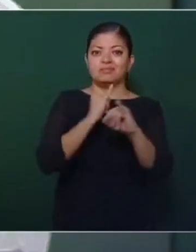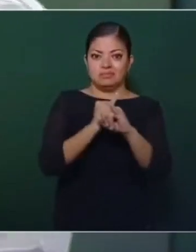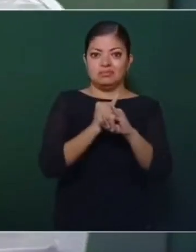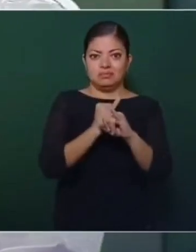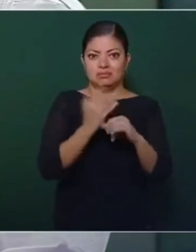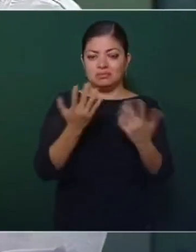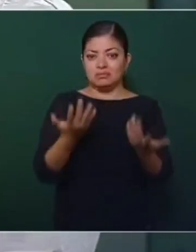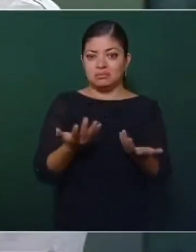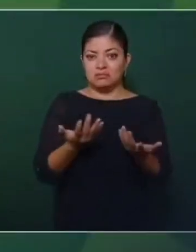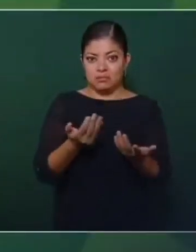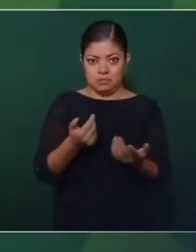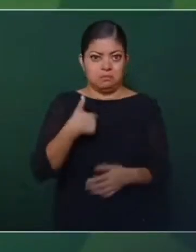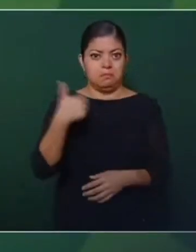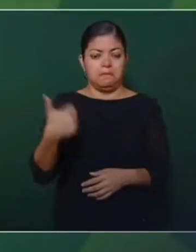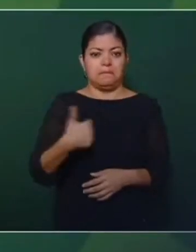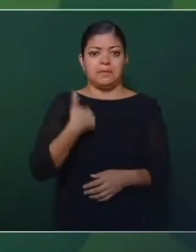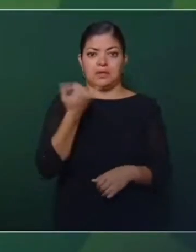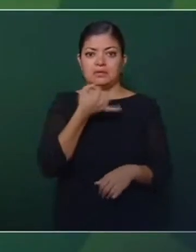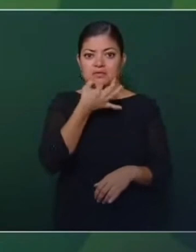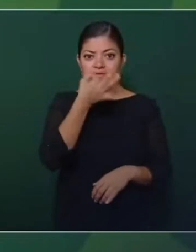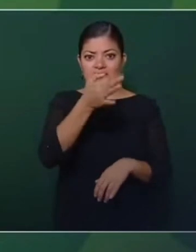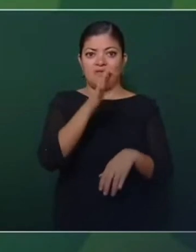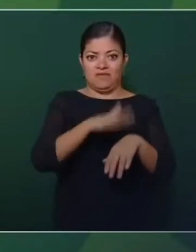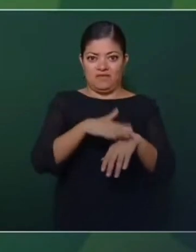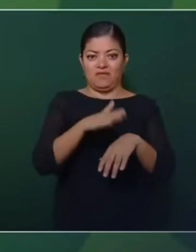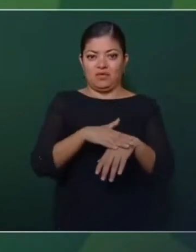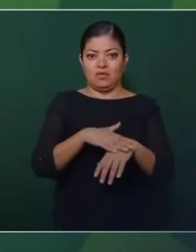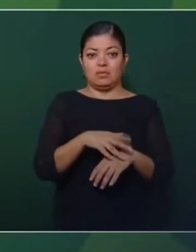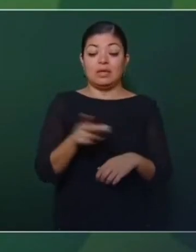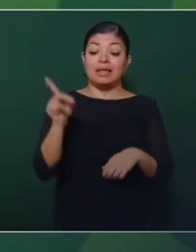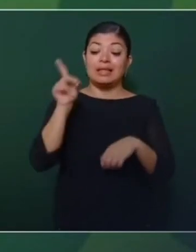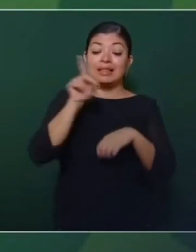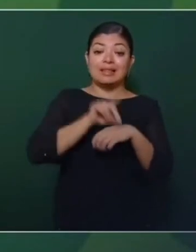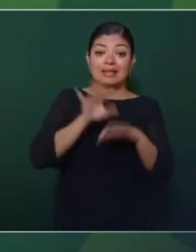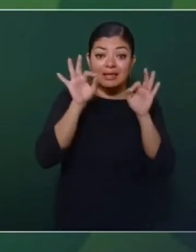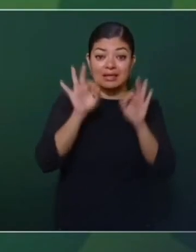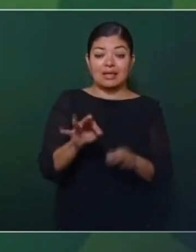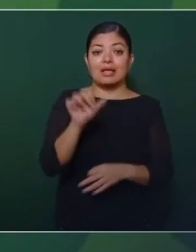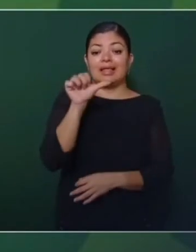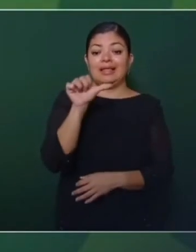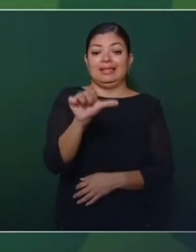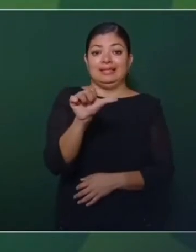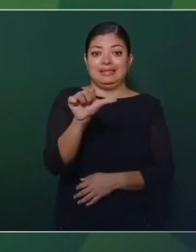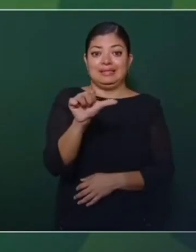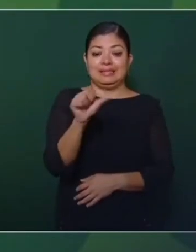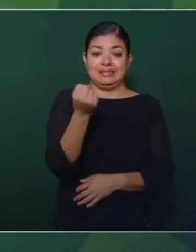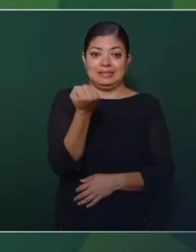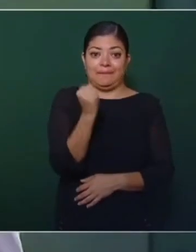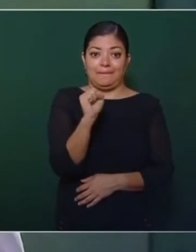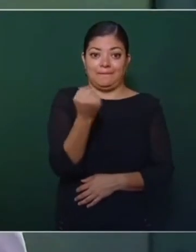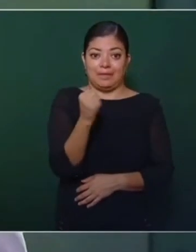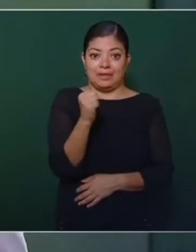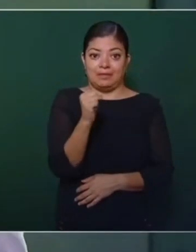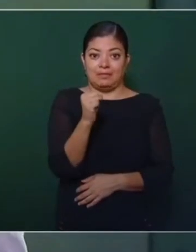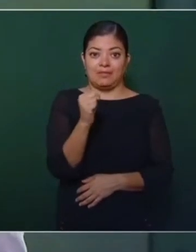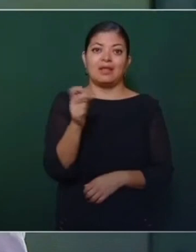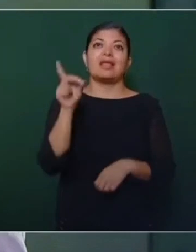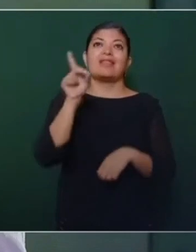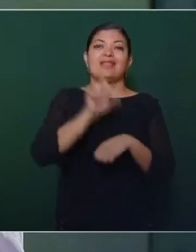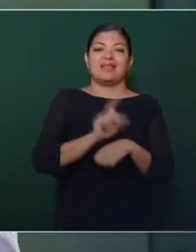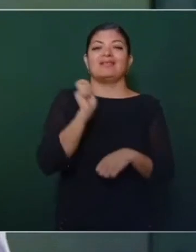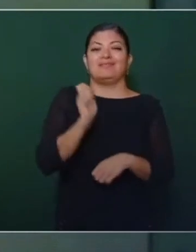el día 16 de septiembre, el día de nuestra